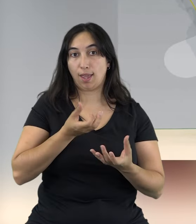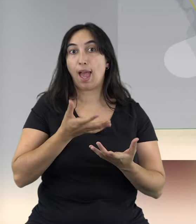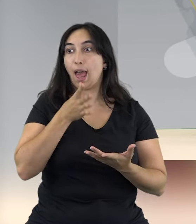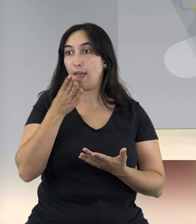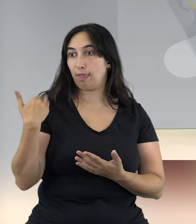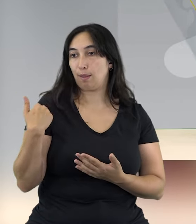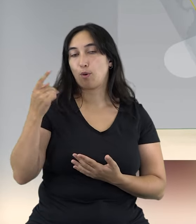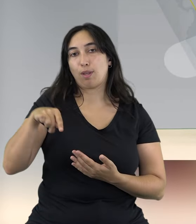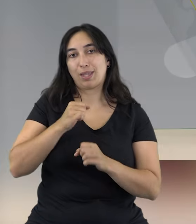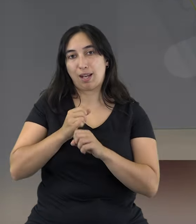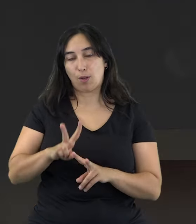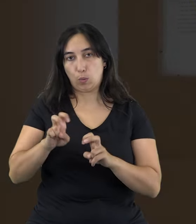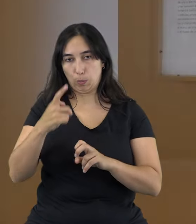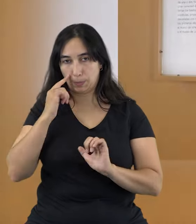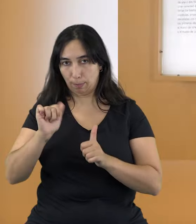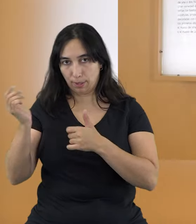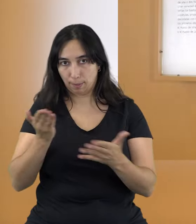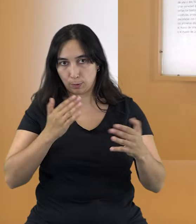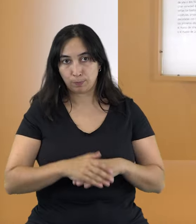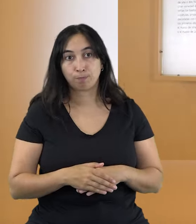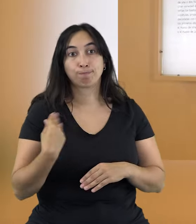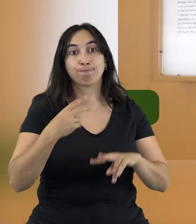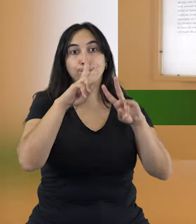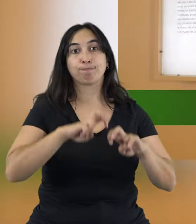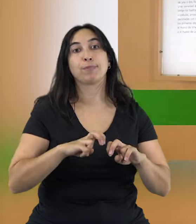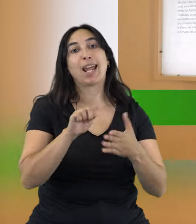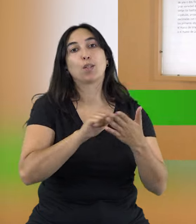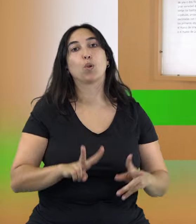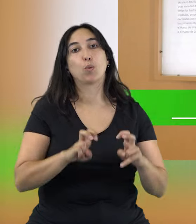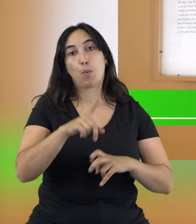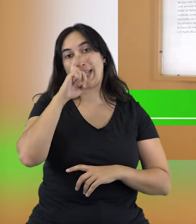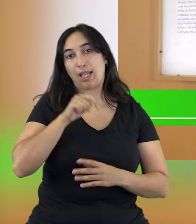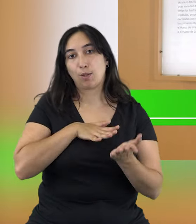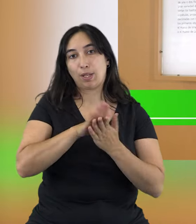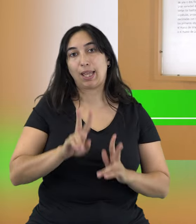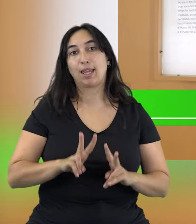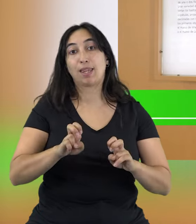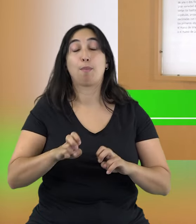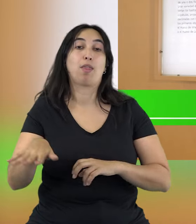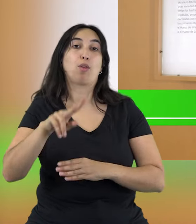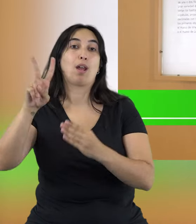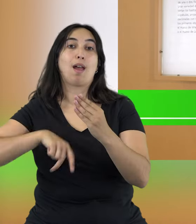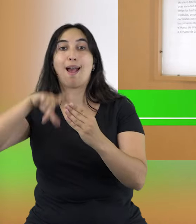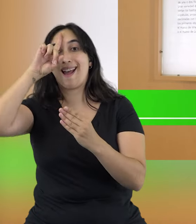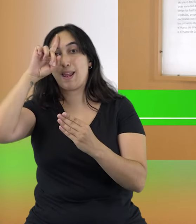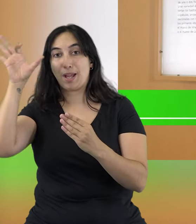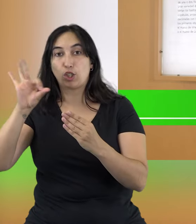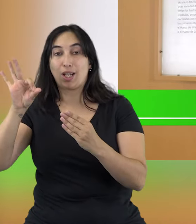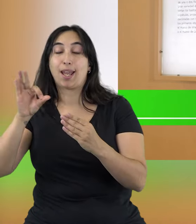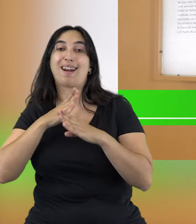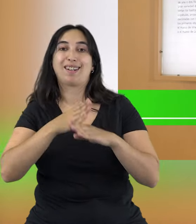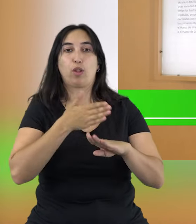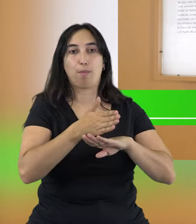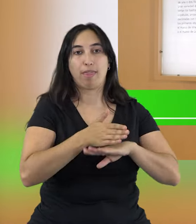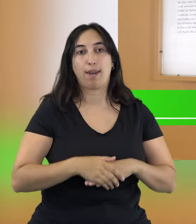publicar varios trabajos nuevos. Vamos con ellos. En esta misma línea se encuentra un nuevo artículo publicado este año sobre los restos de madera del yacimiento alemán de Schöningen.